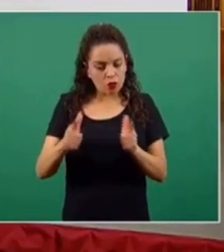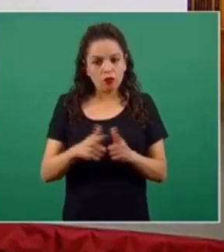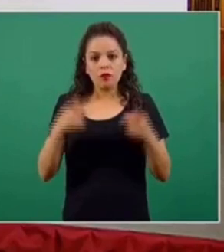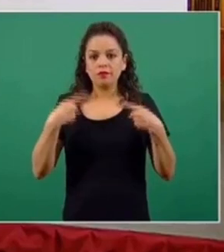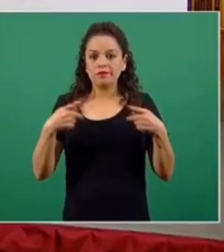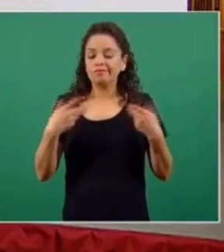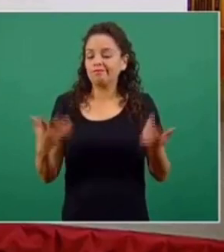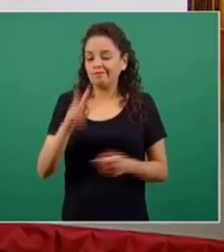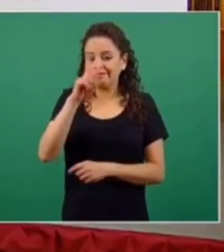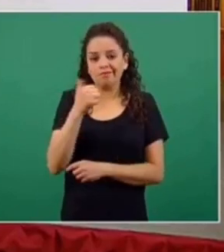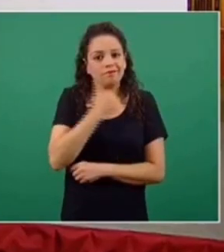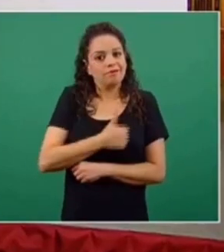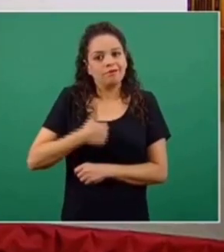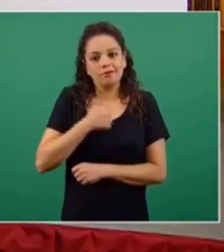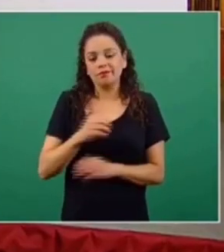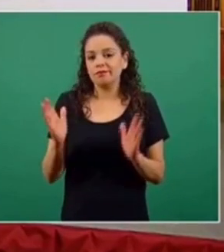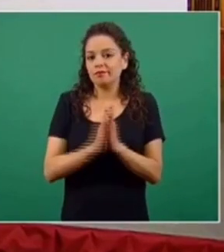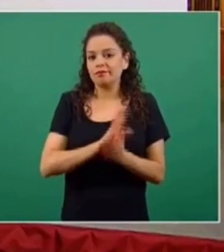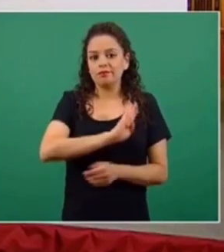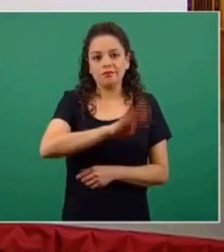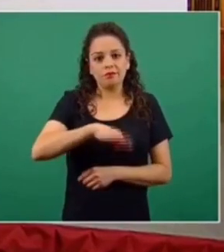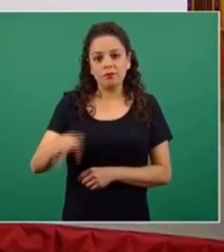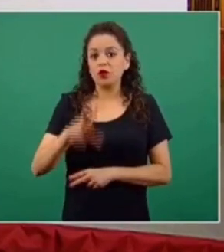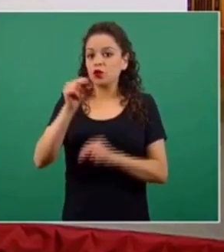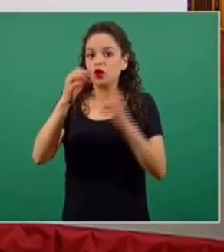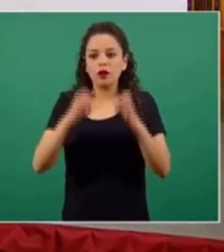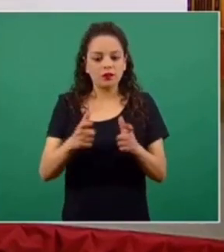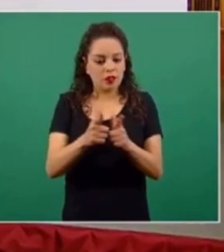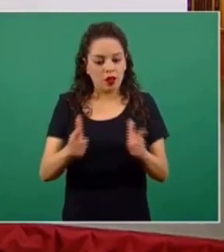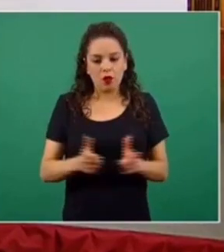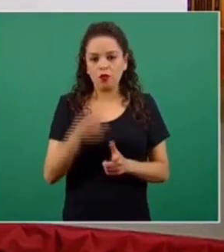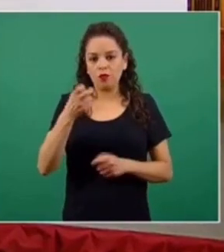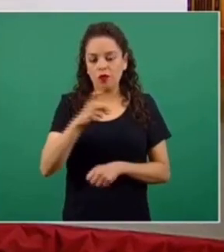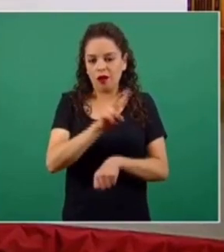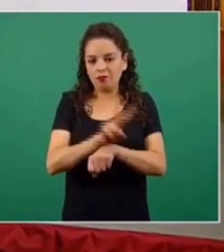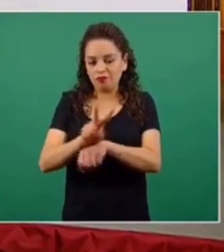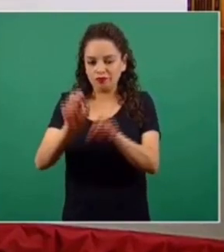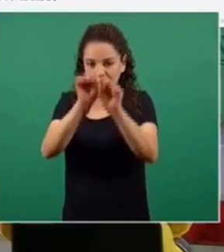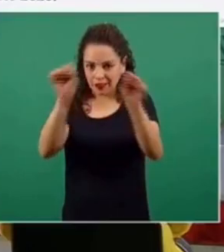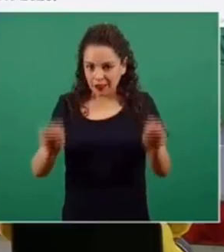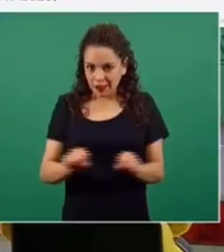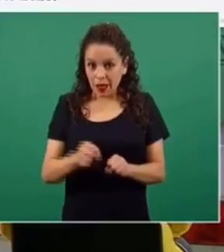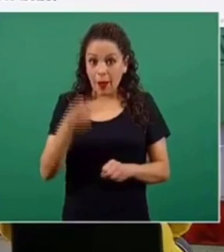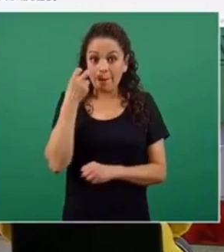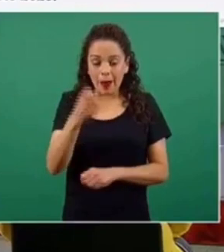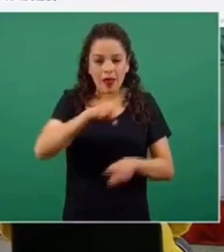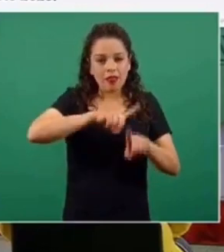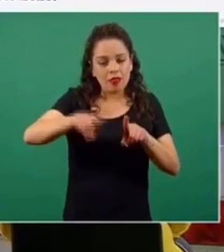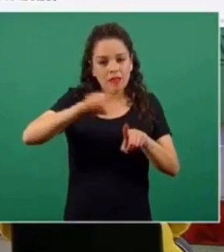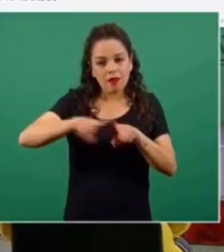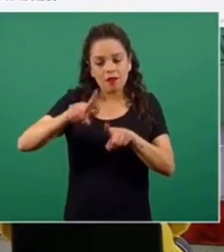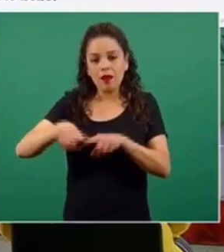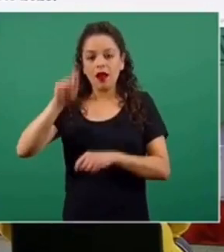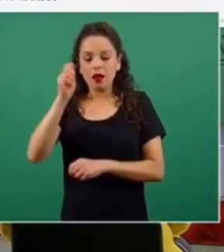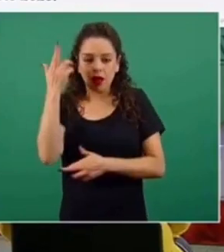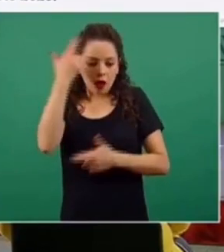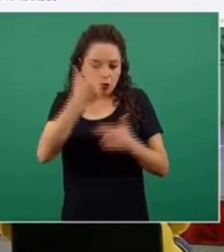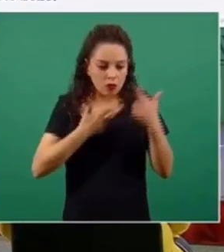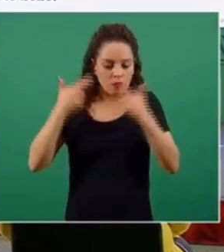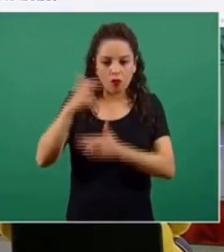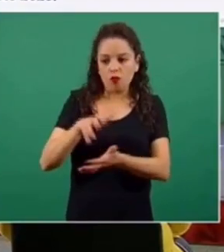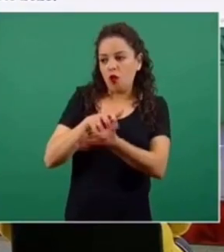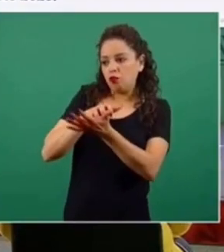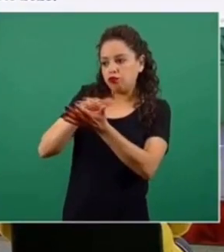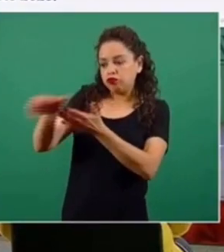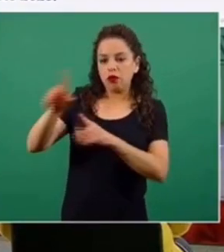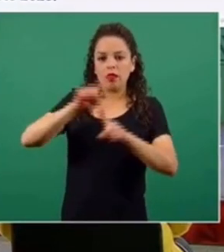lamentablemente fallecieron, que no están dentro de nuestro sistema de vigilancia y por eso todos los análisis tanto de exceso de mortalidad por todas